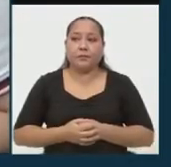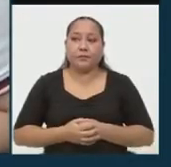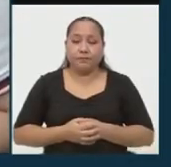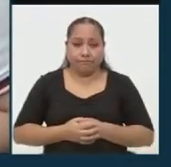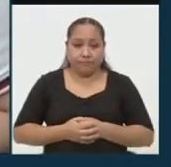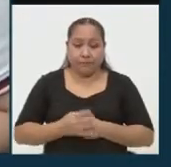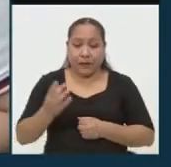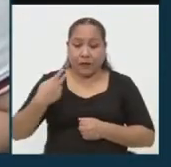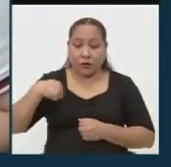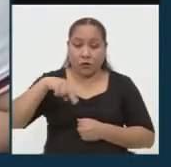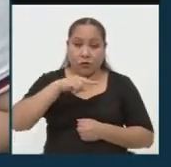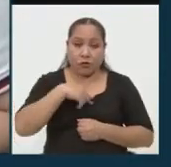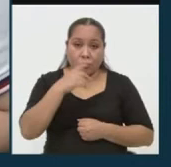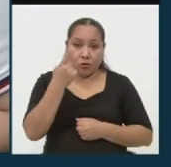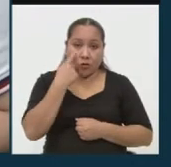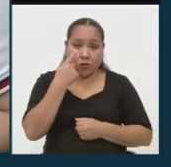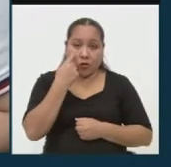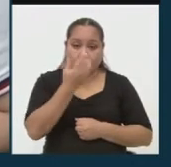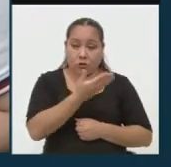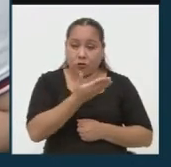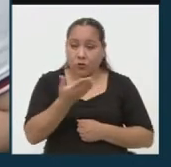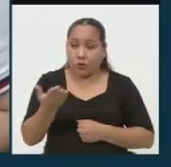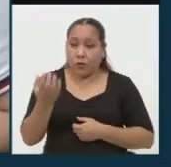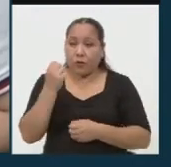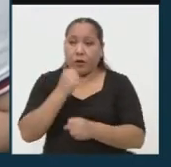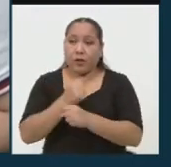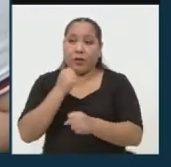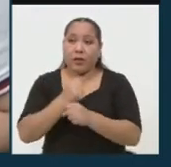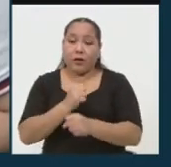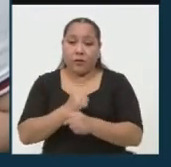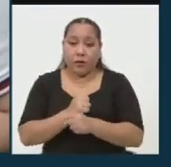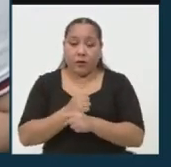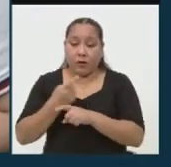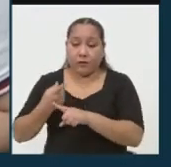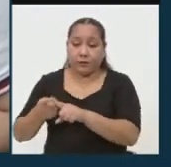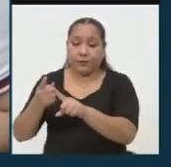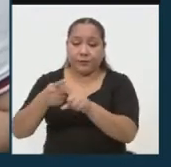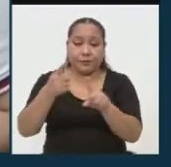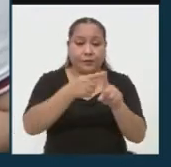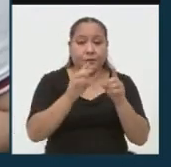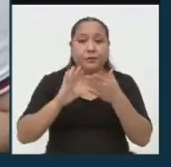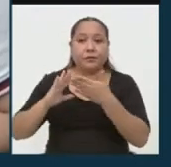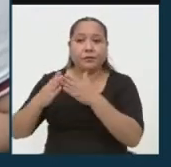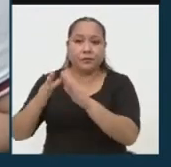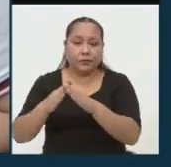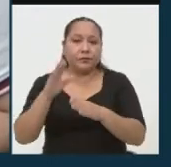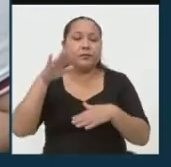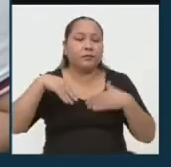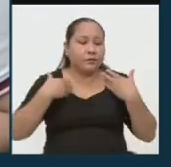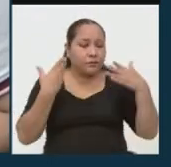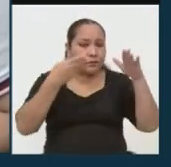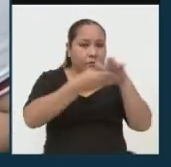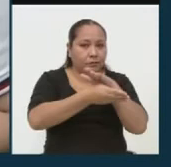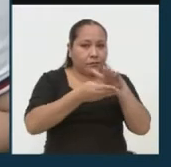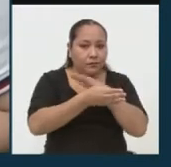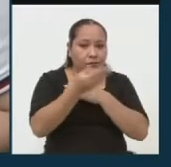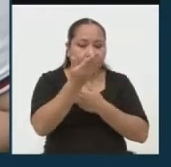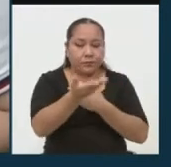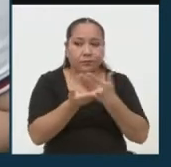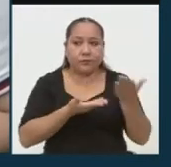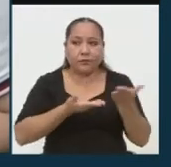Quienes conocemos el trabajo que desarrollan las comunidades para poder acceder al servicio